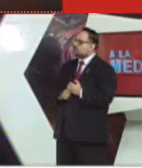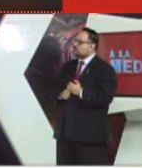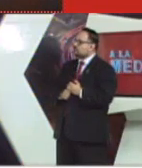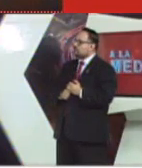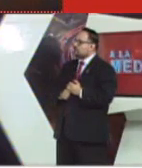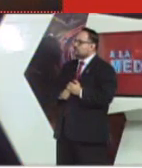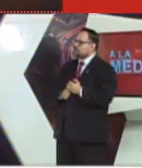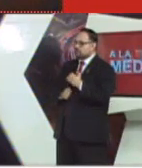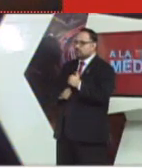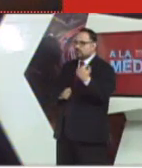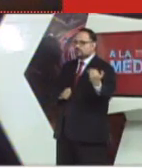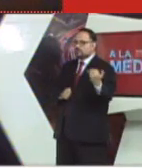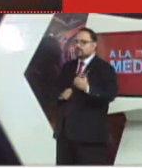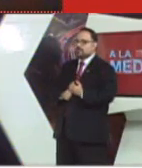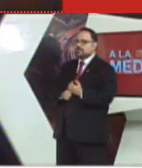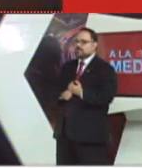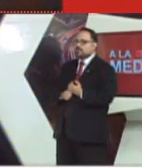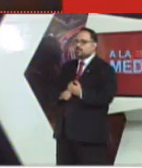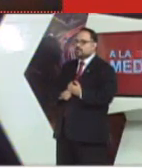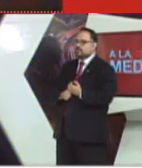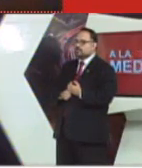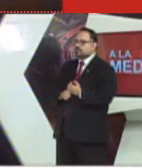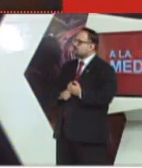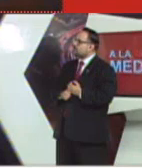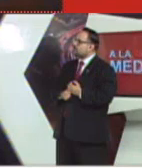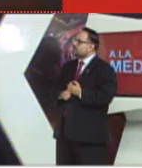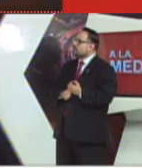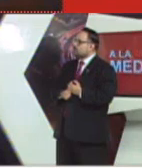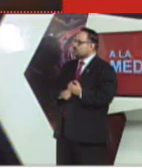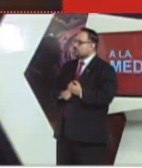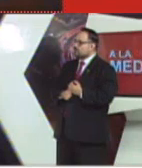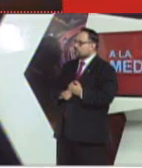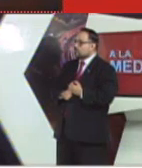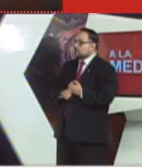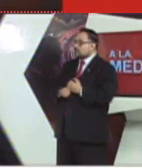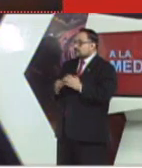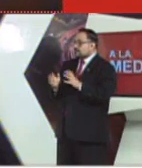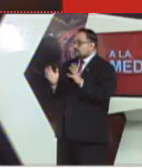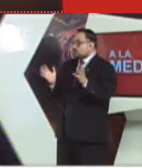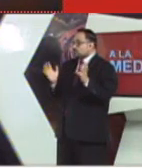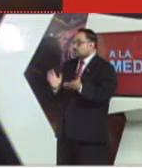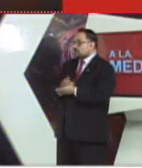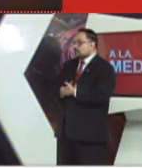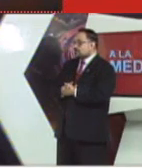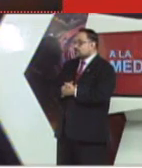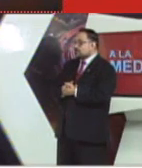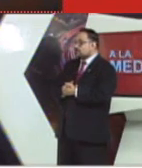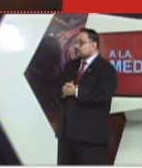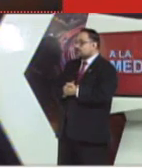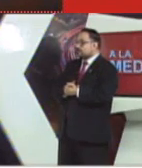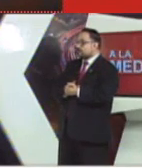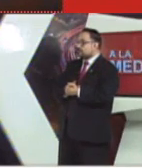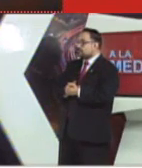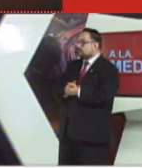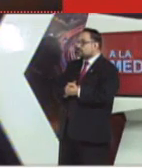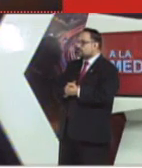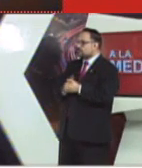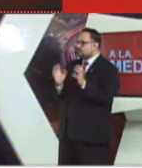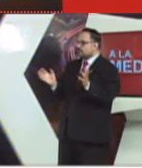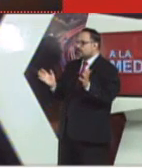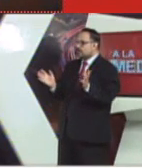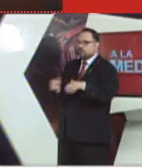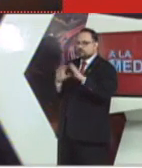249 casos, pero ¿qué nos depara de aquí al viernes, sábado y domingo? No sé si de verdad se mantendrá ese